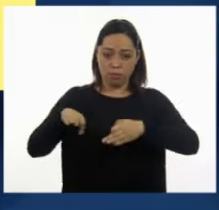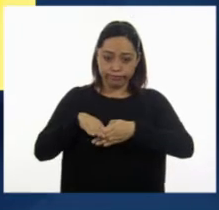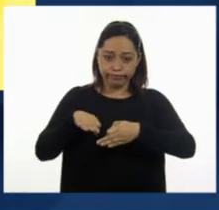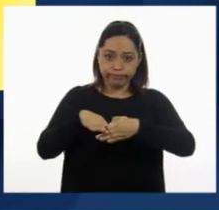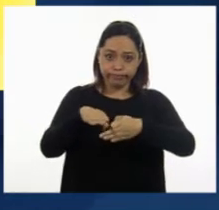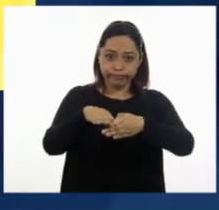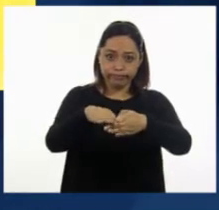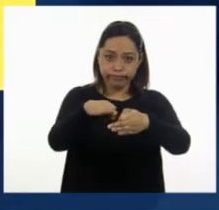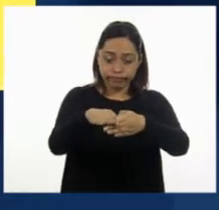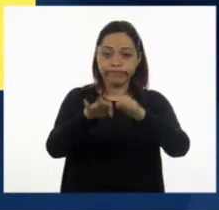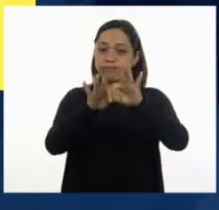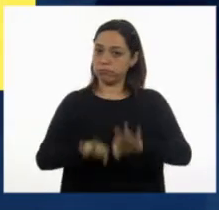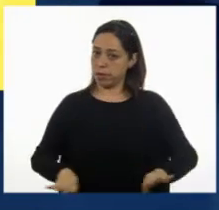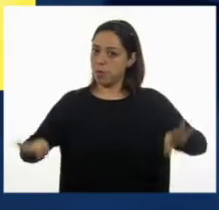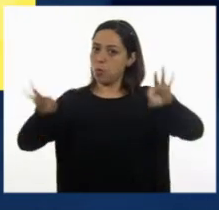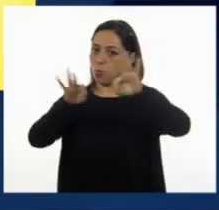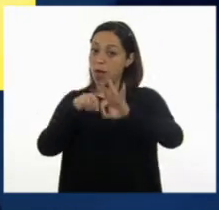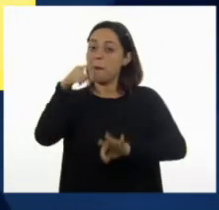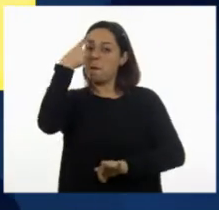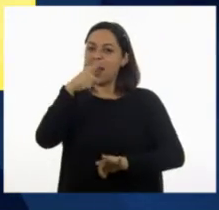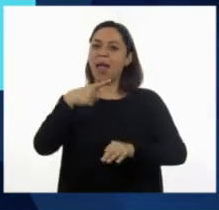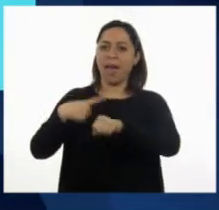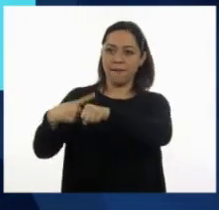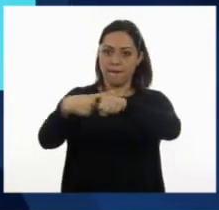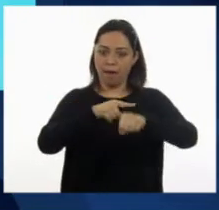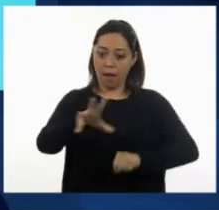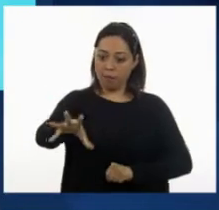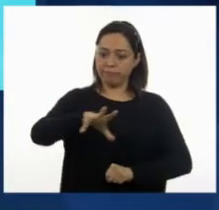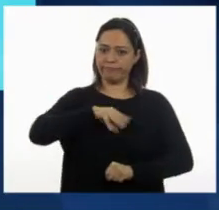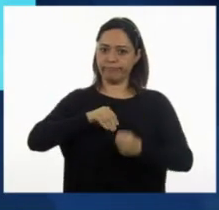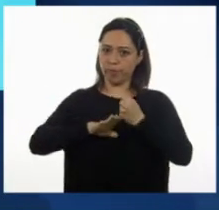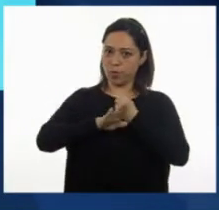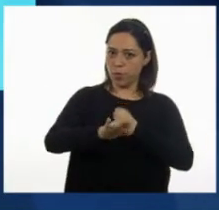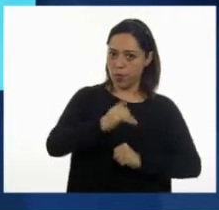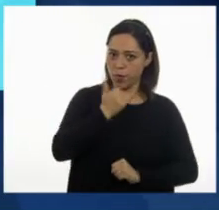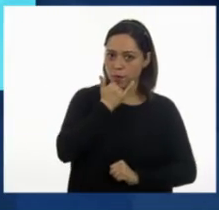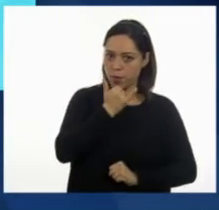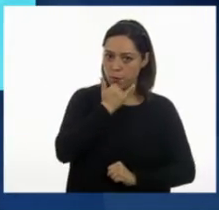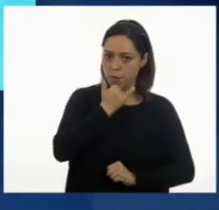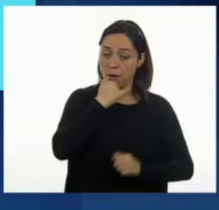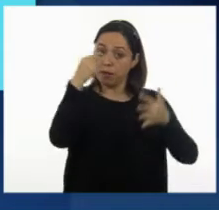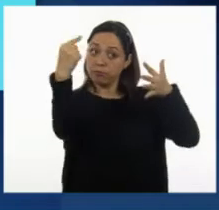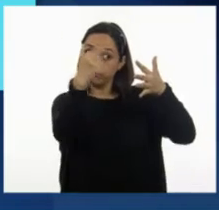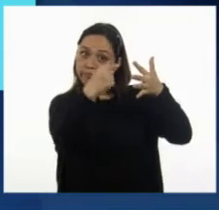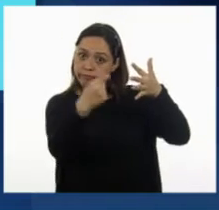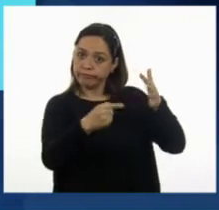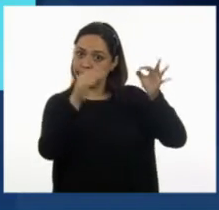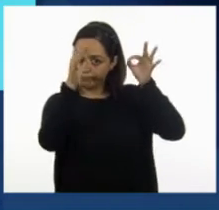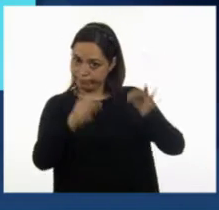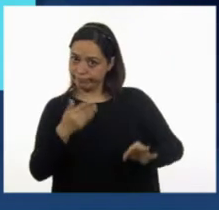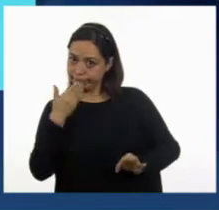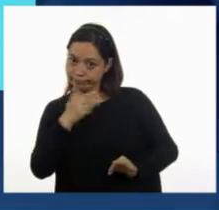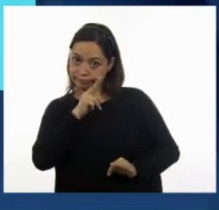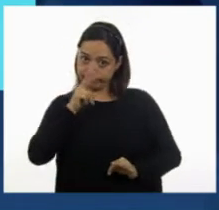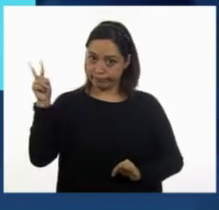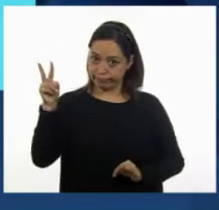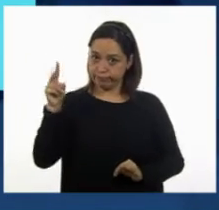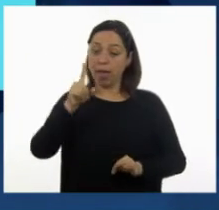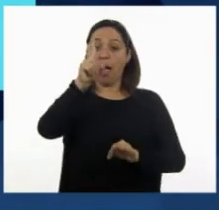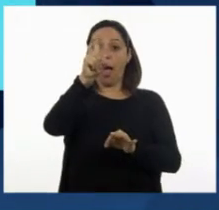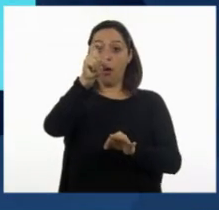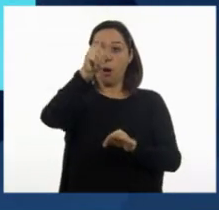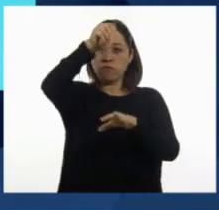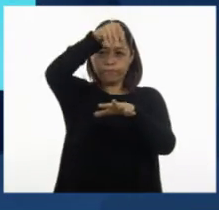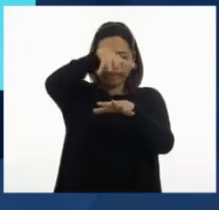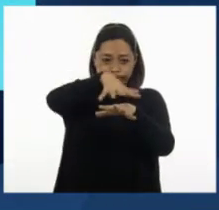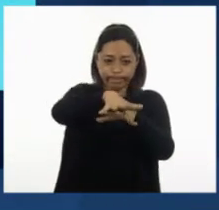es importante para prevenir cualquier enfermedad. Sigue estos pasos para hacerlo correctamente. ¡Exactamente! Moja tus